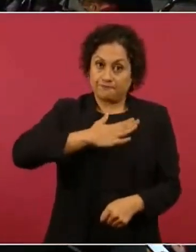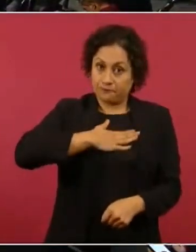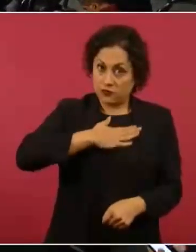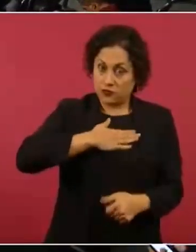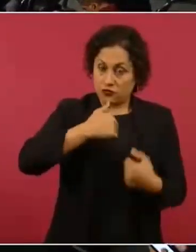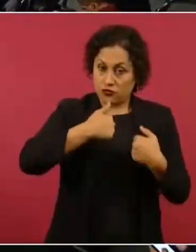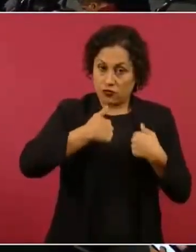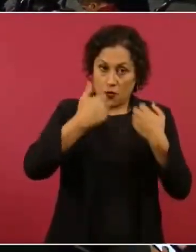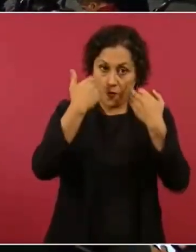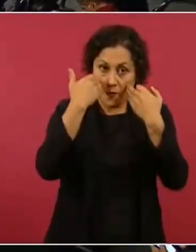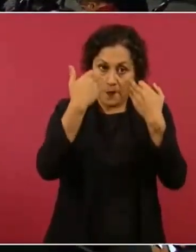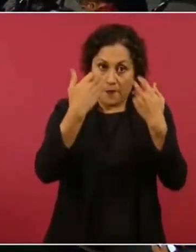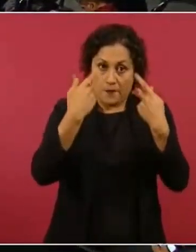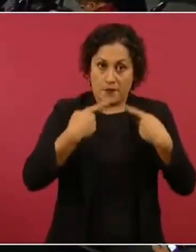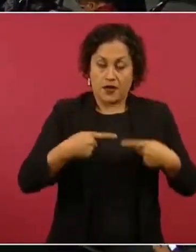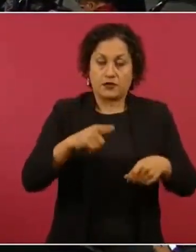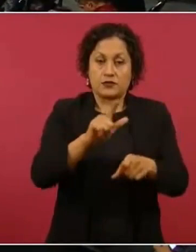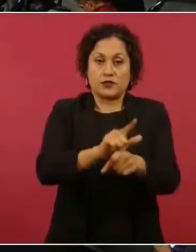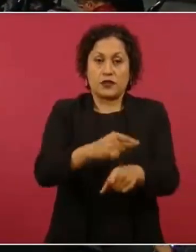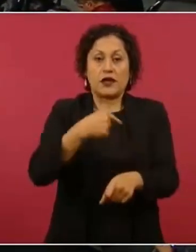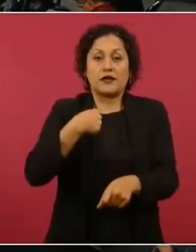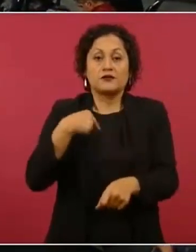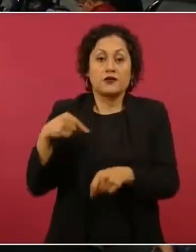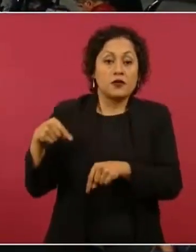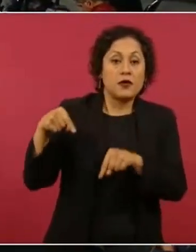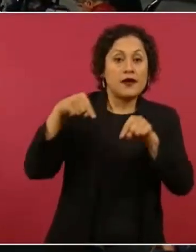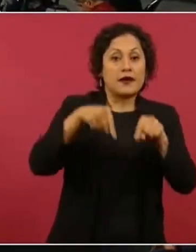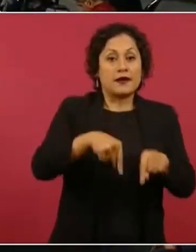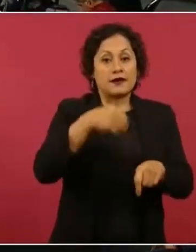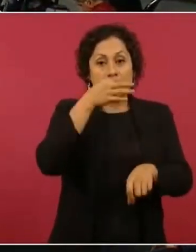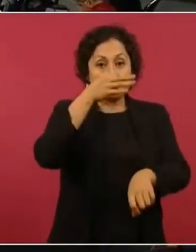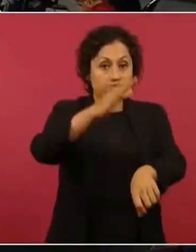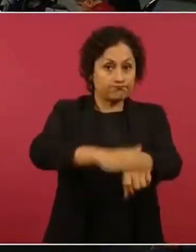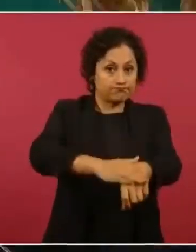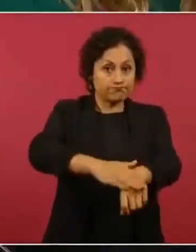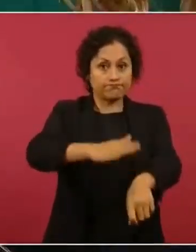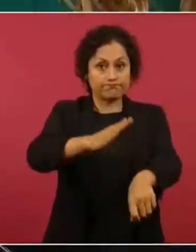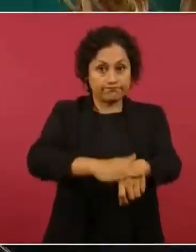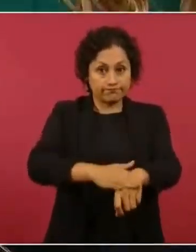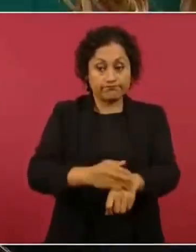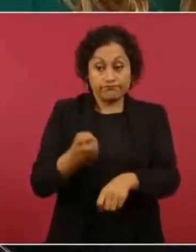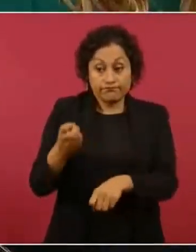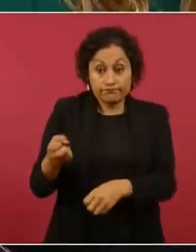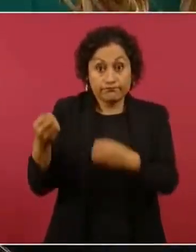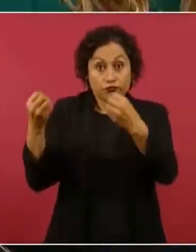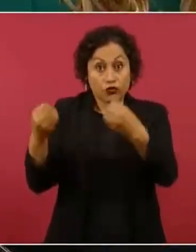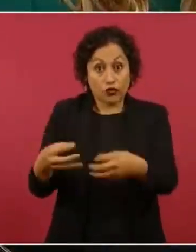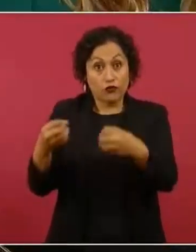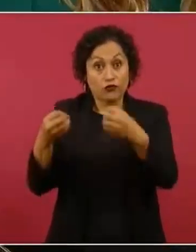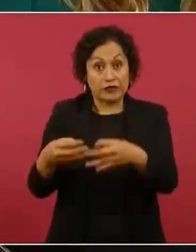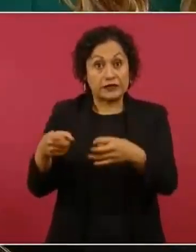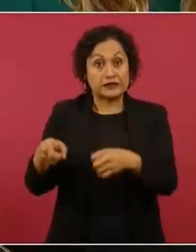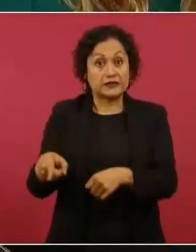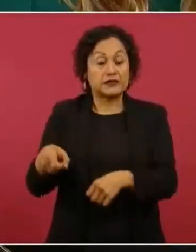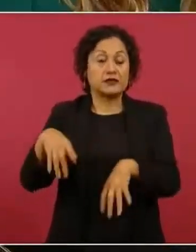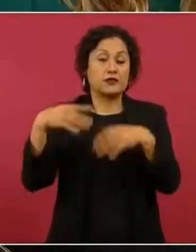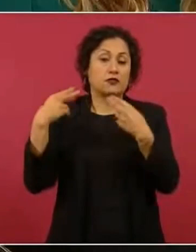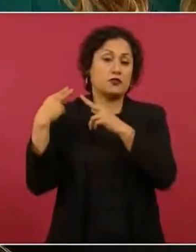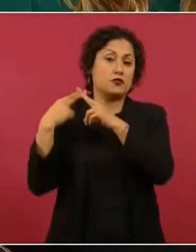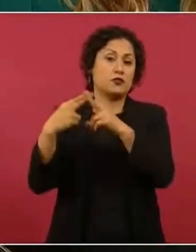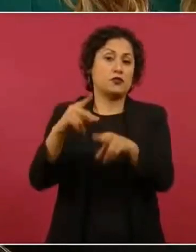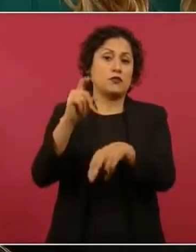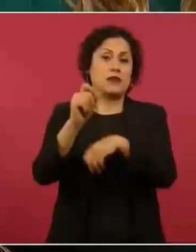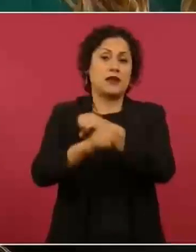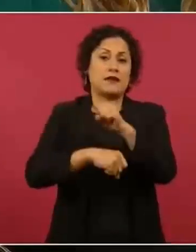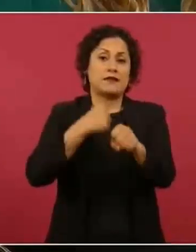este espacio le he denunciado que esta área de la Secretaría de Salud lleva 20 años siendo